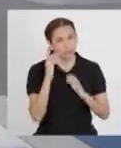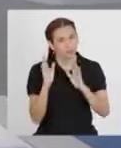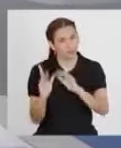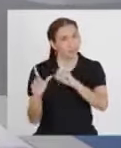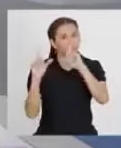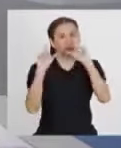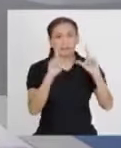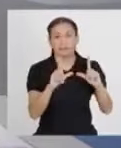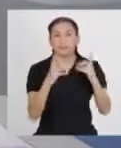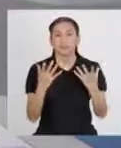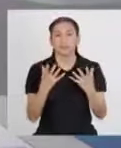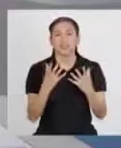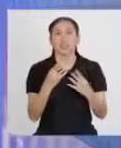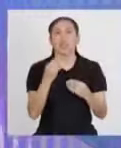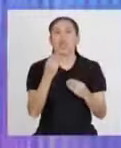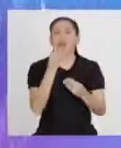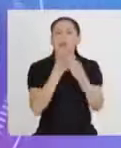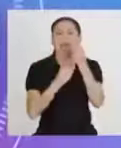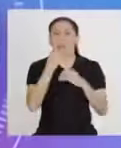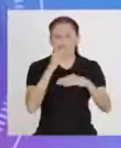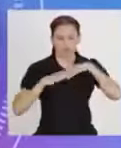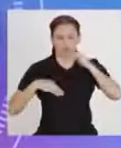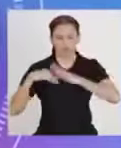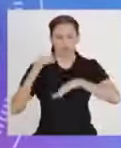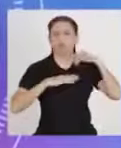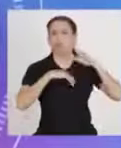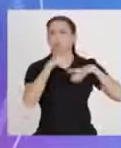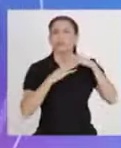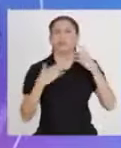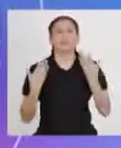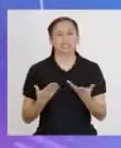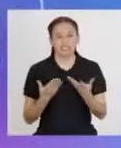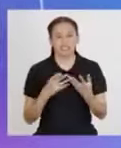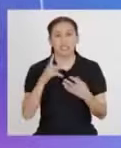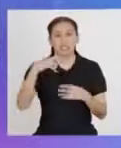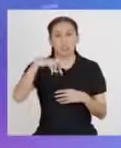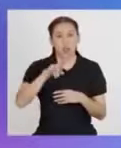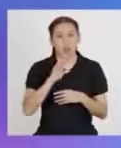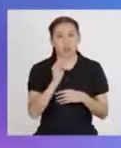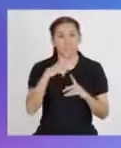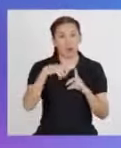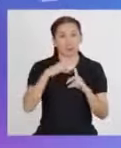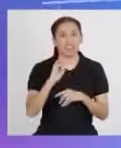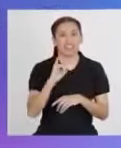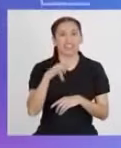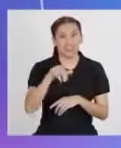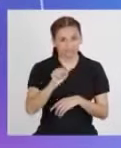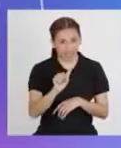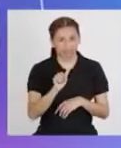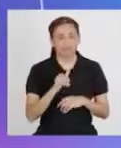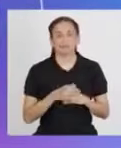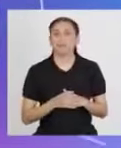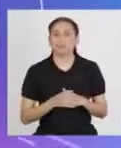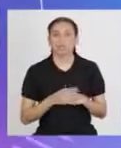pasemos a los alimentos constructores. ¿Dónde destacan las proteínas?